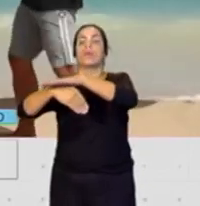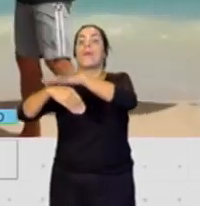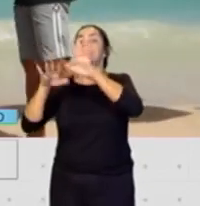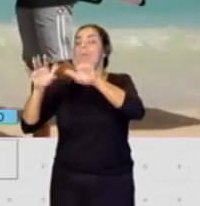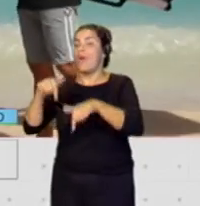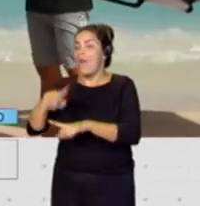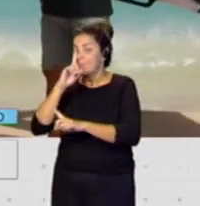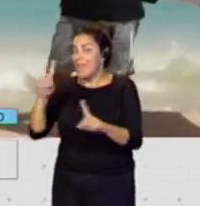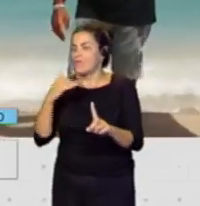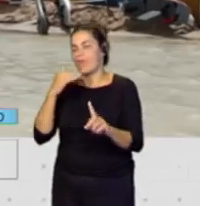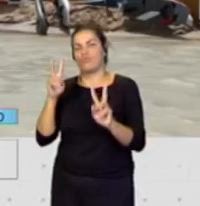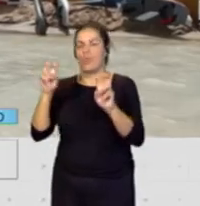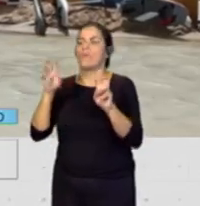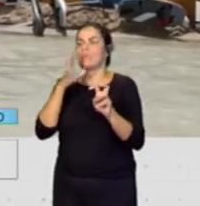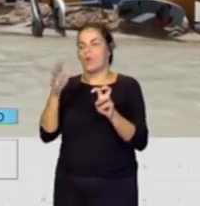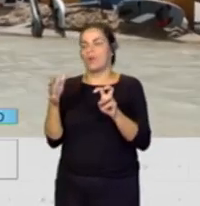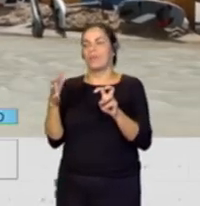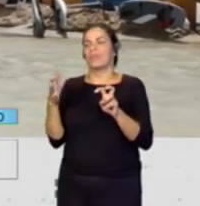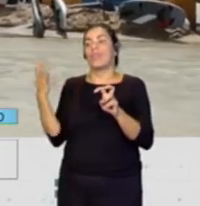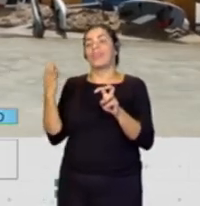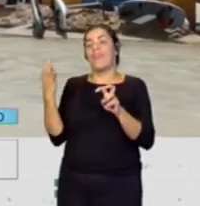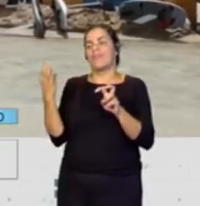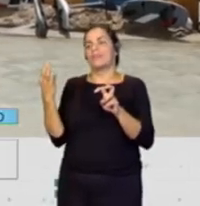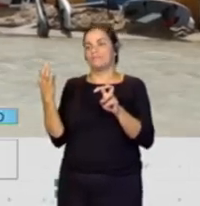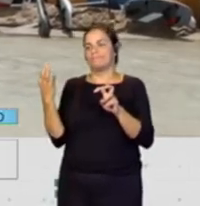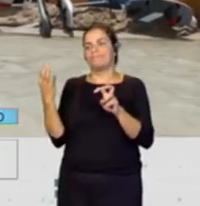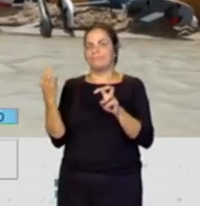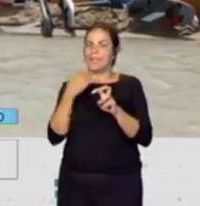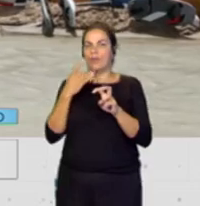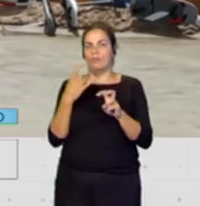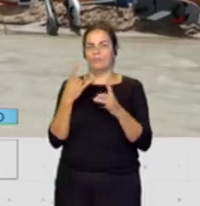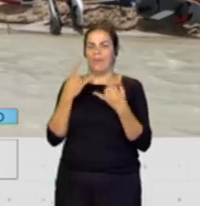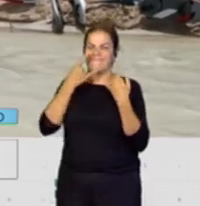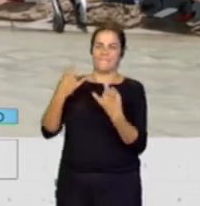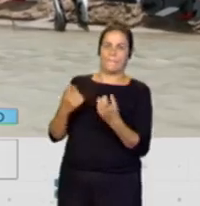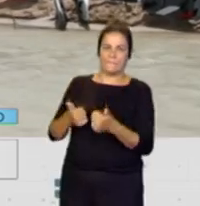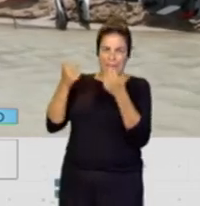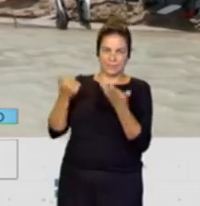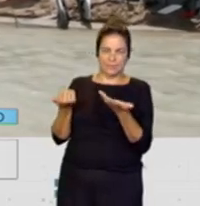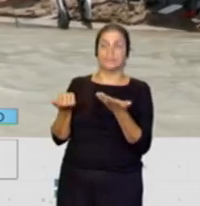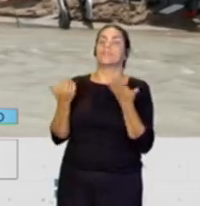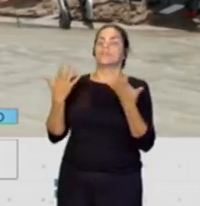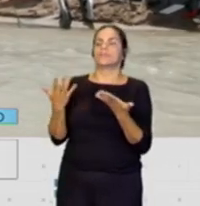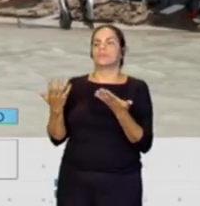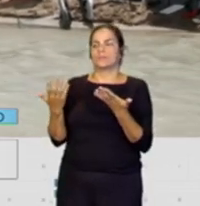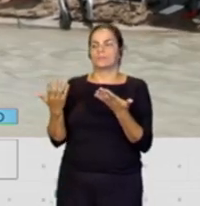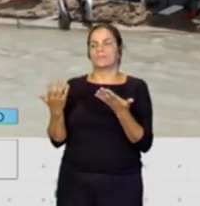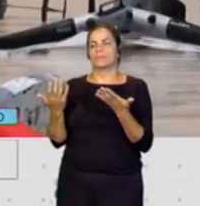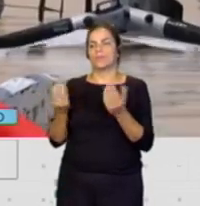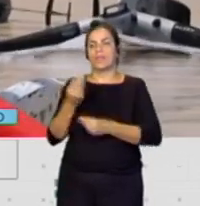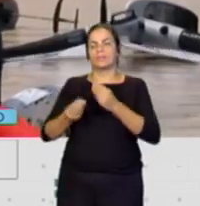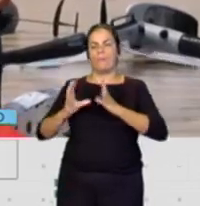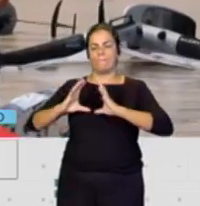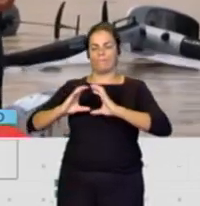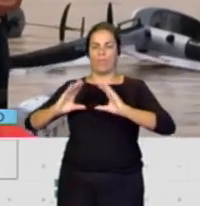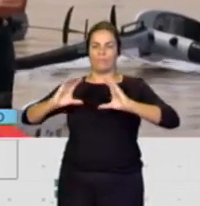inventado que tiene que haber un poco más de atractividad, un poco más de atracción. Así que va a haber unas boyas